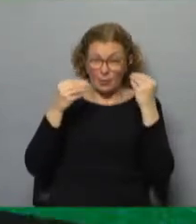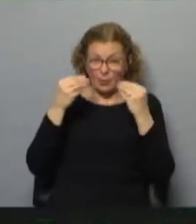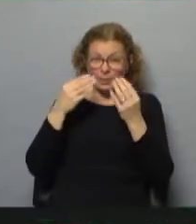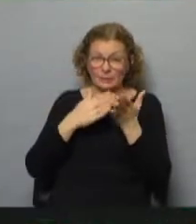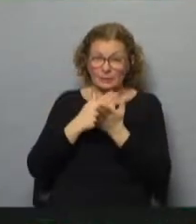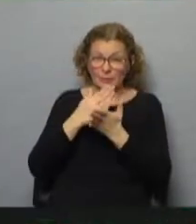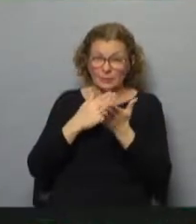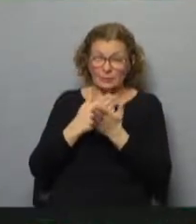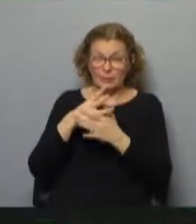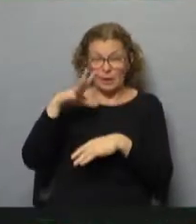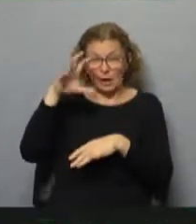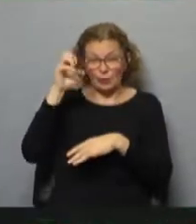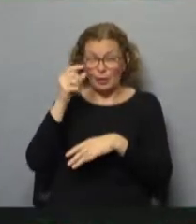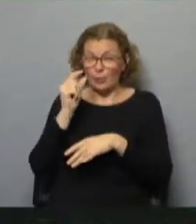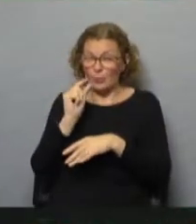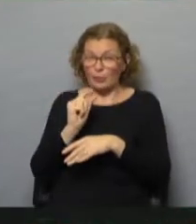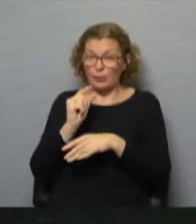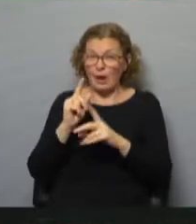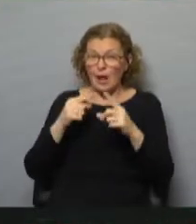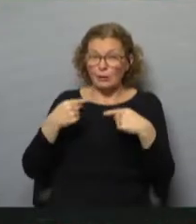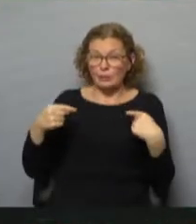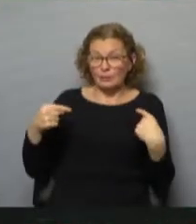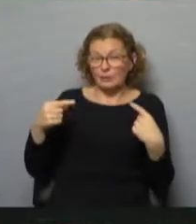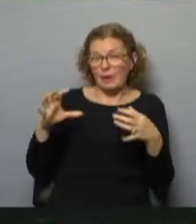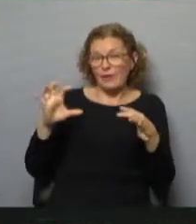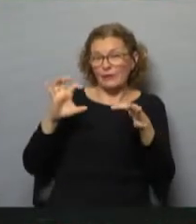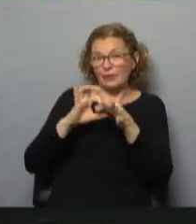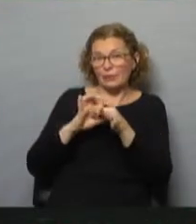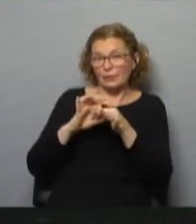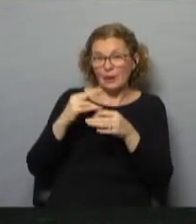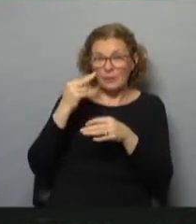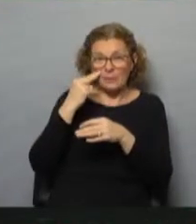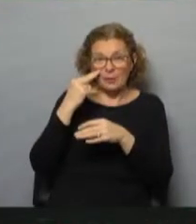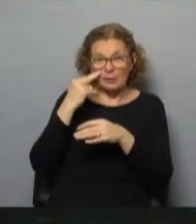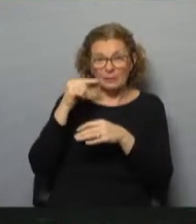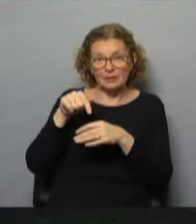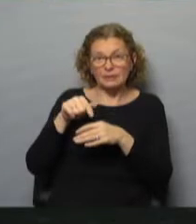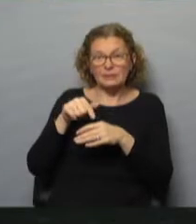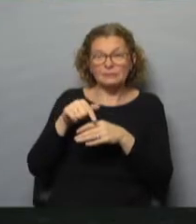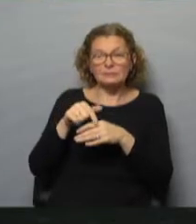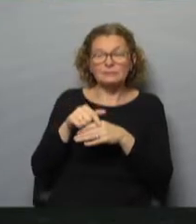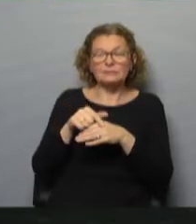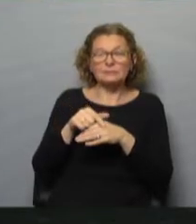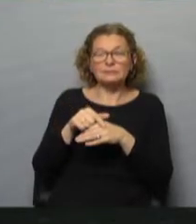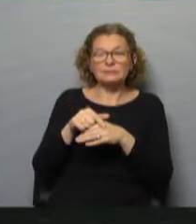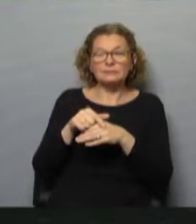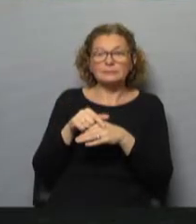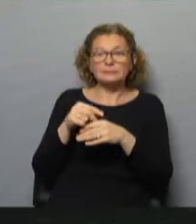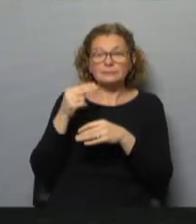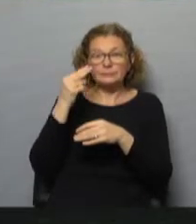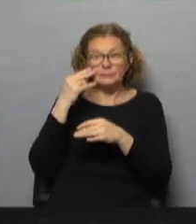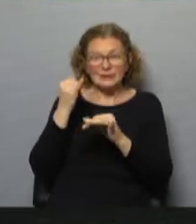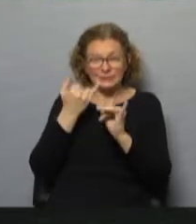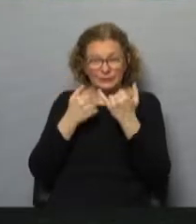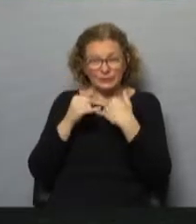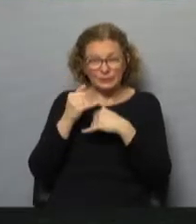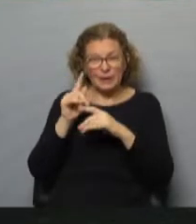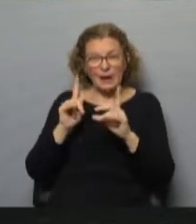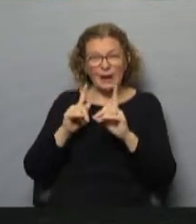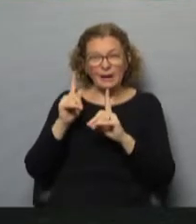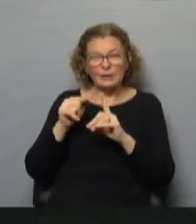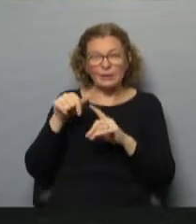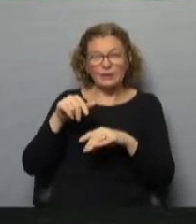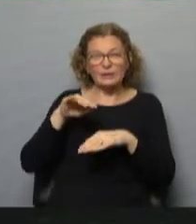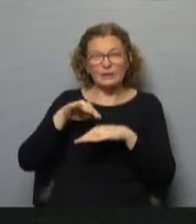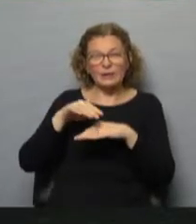que siempre está bueno, bueno, recordar un poco algunas cuestiones vinculadas a la vandalización. En este caso, el disparador de este informe es algo que sucedió